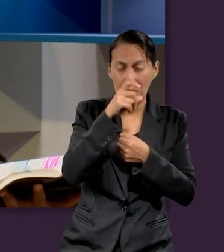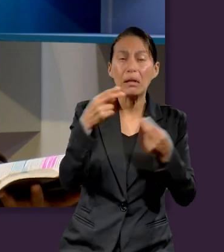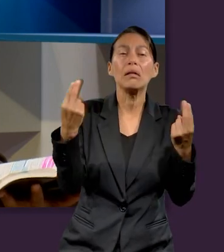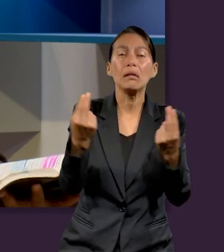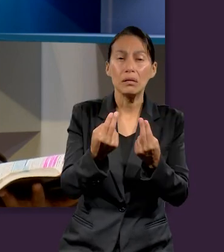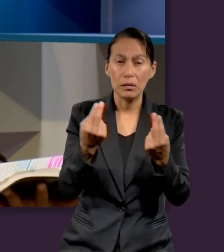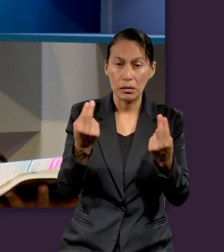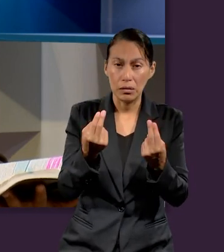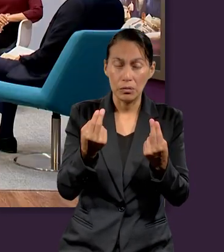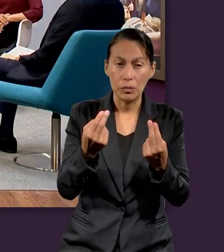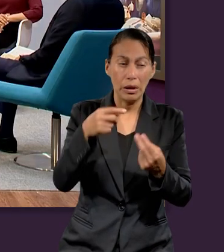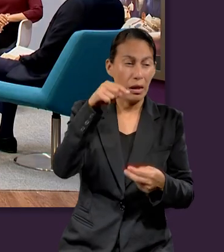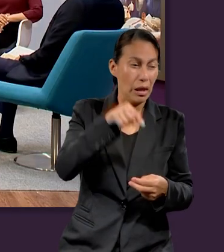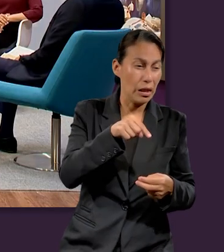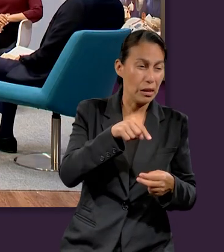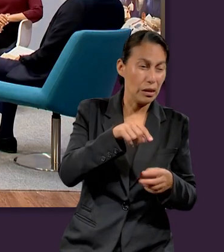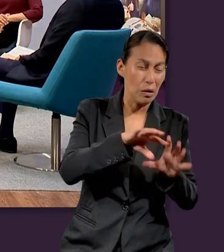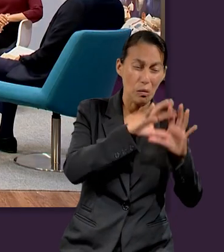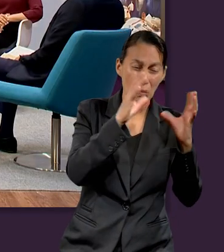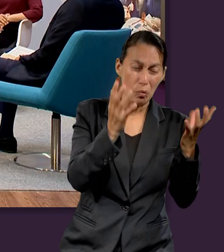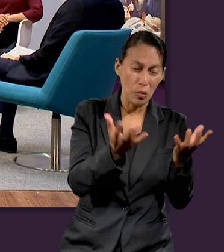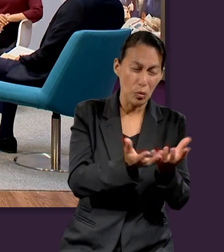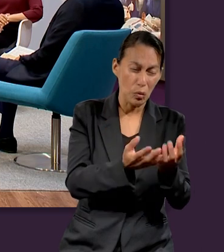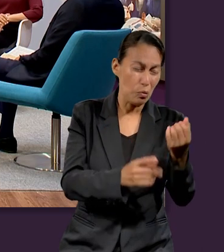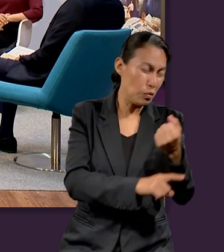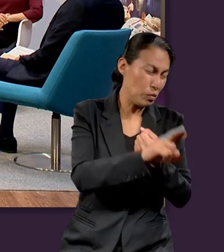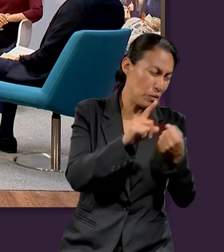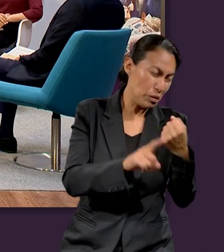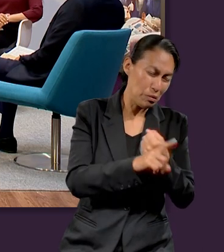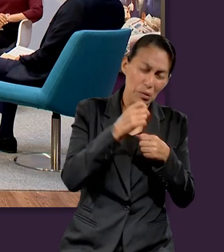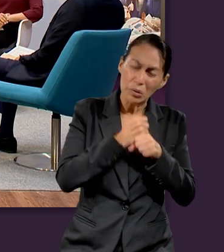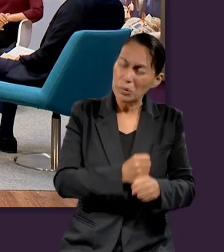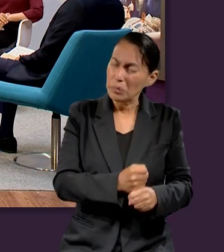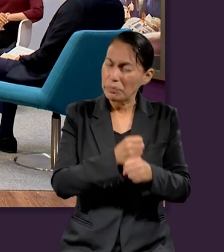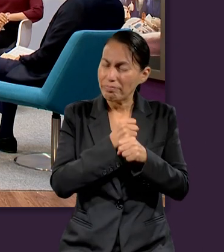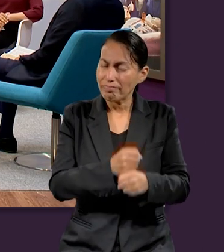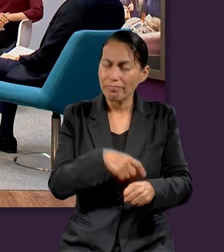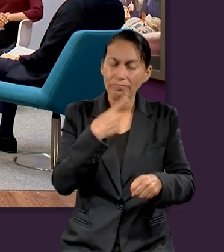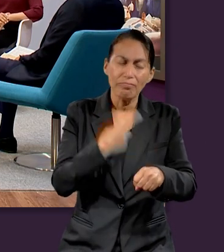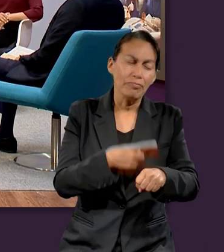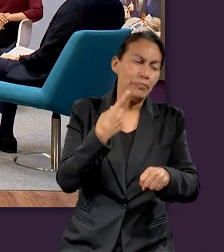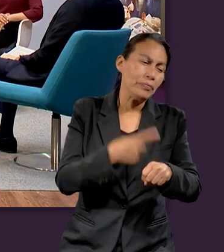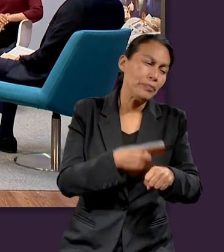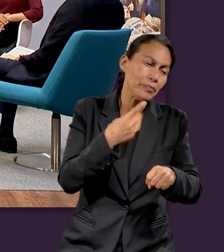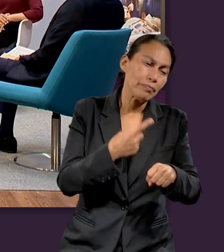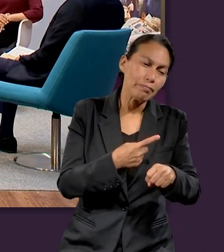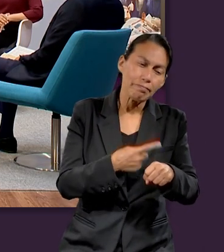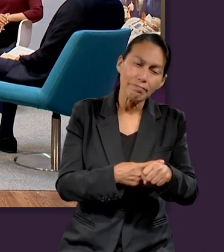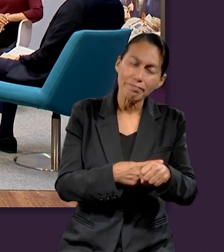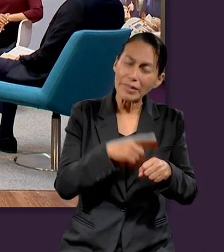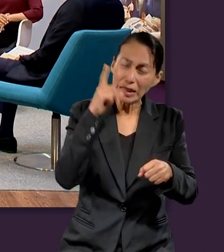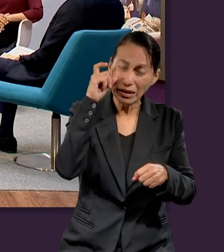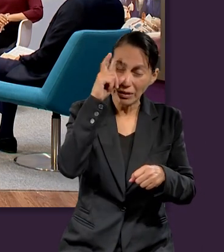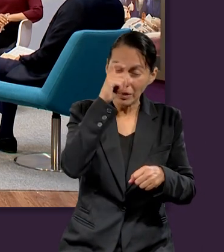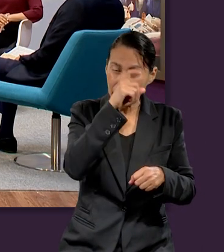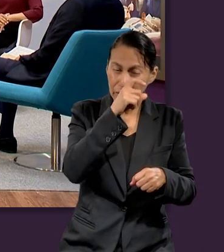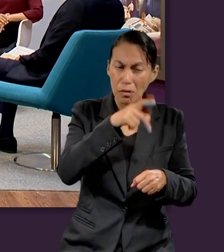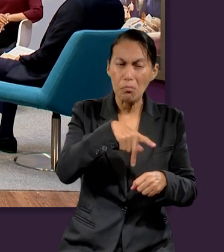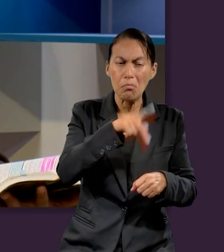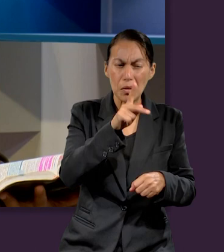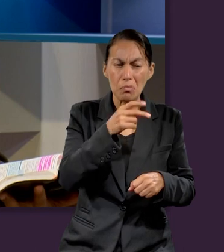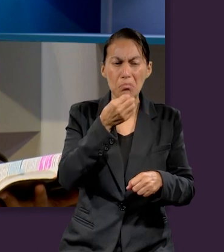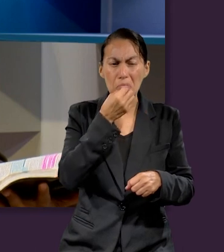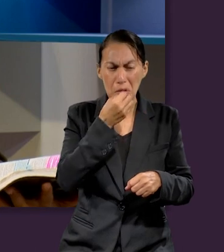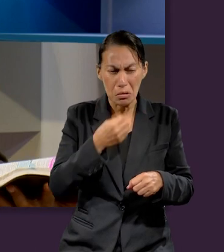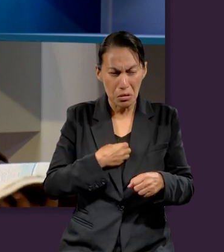Sabemos que estamos en un mundo donde hay conflictos, donde hay enfermedades, pero sabemos que en